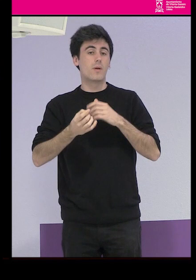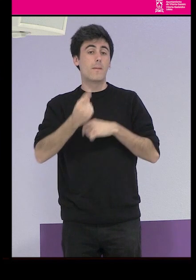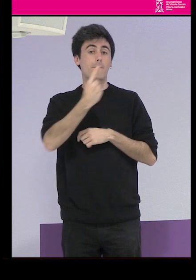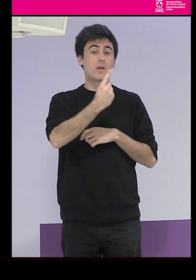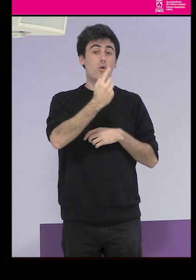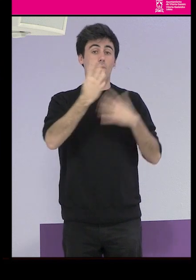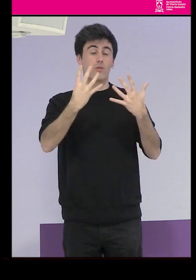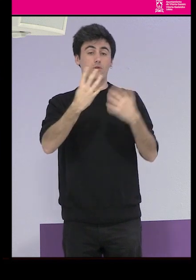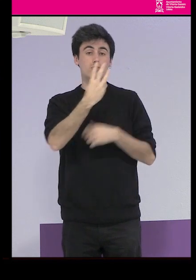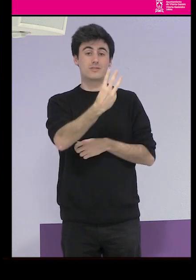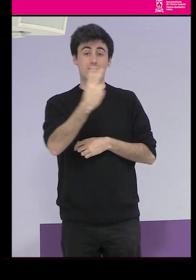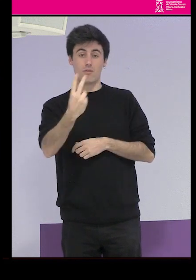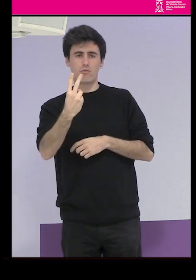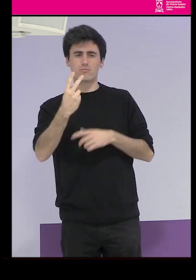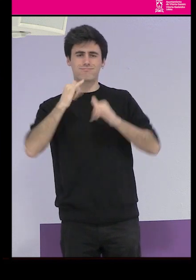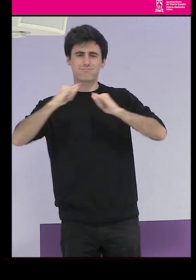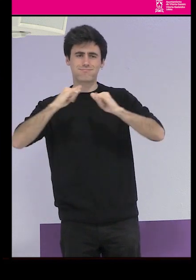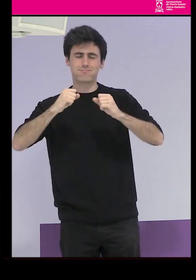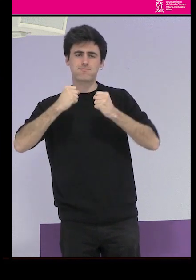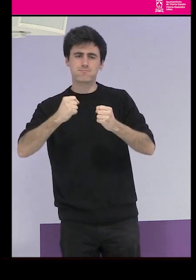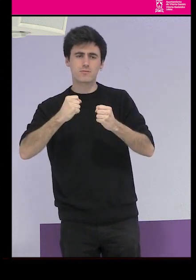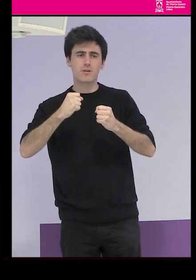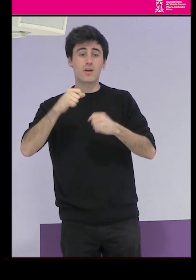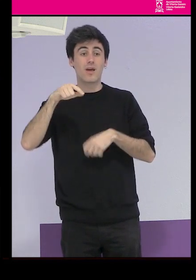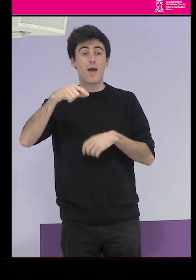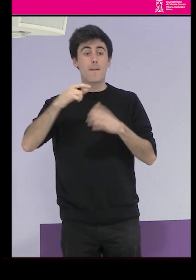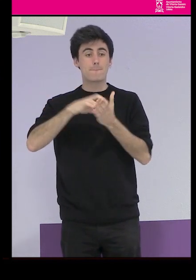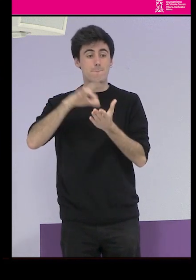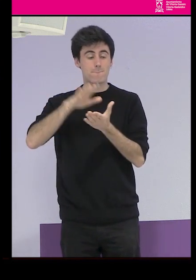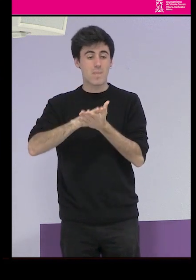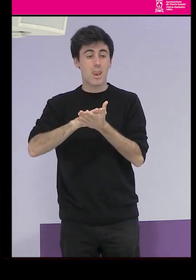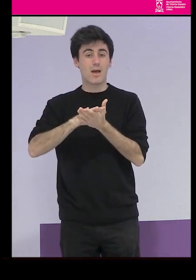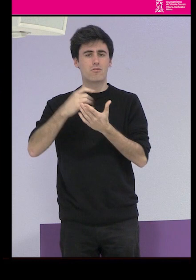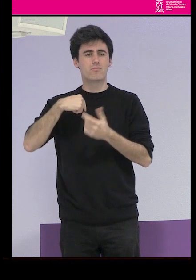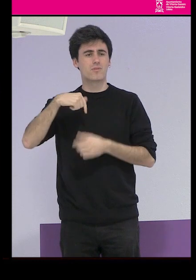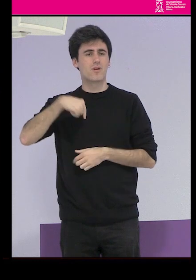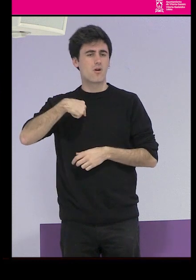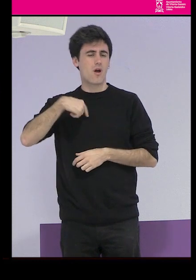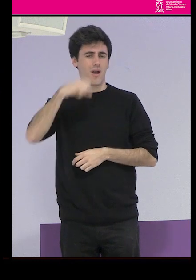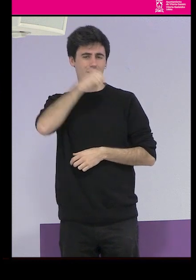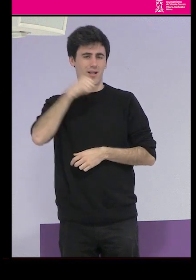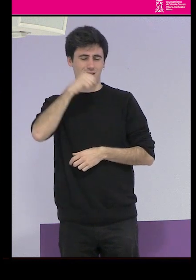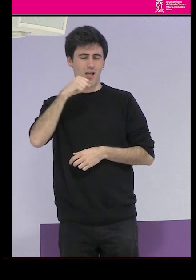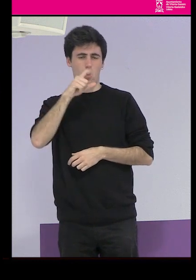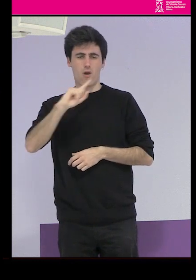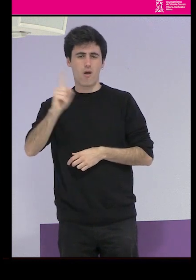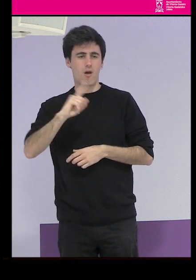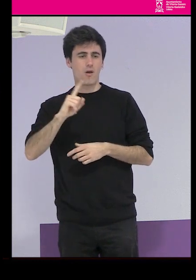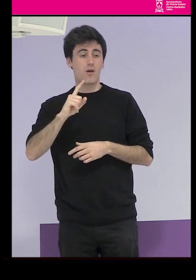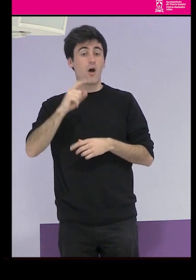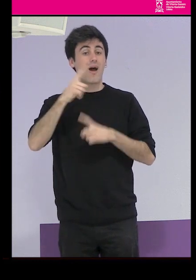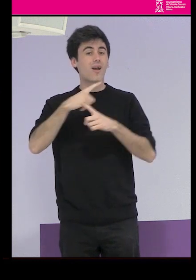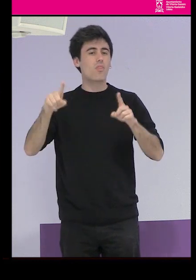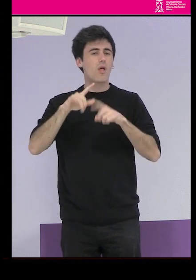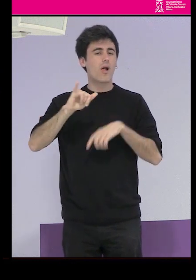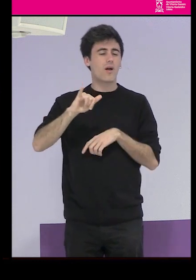En Málaga, en ese año, se cantó una coplilla, que os la voy a leer, no os la voy a cantar porque no había nacido y no me sabía